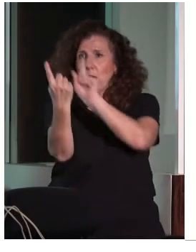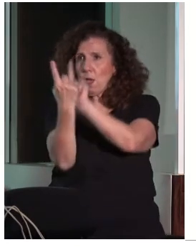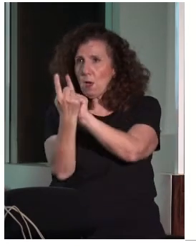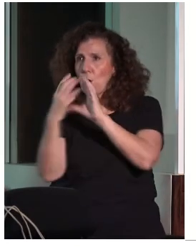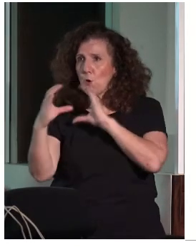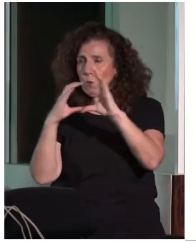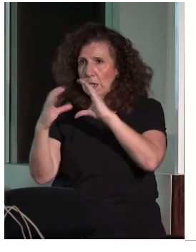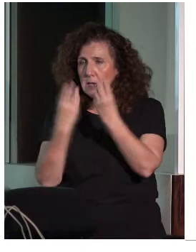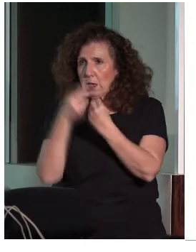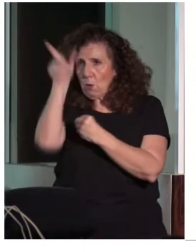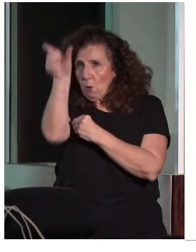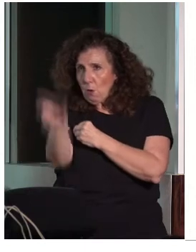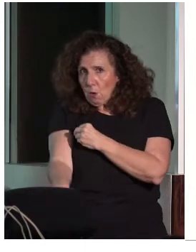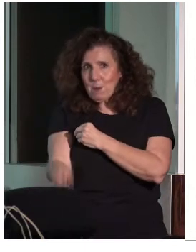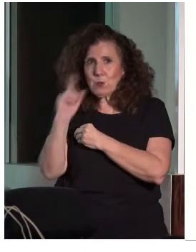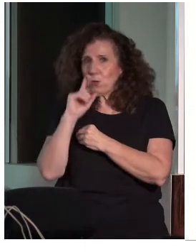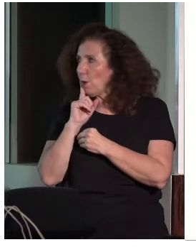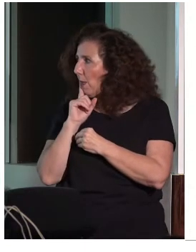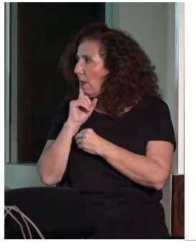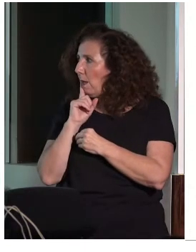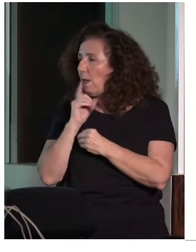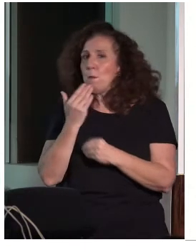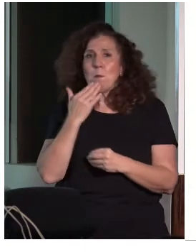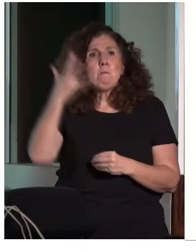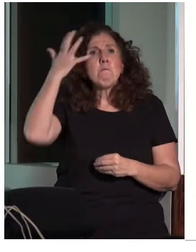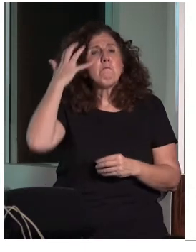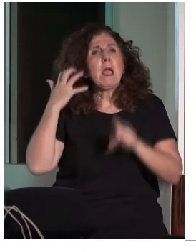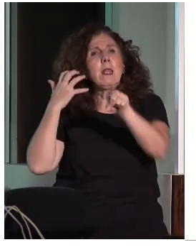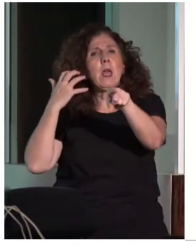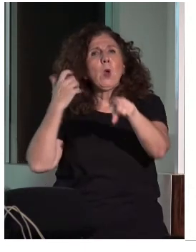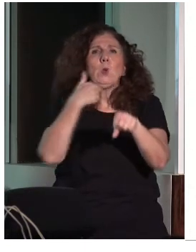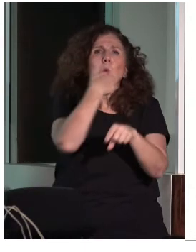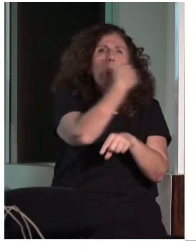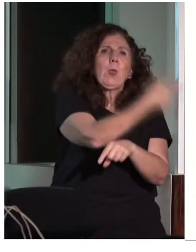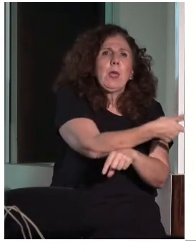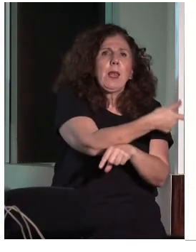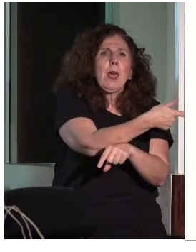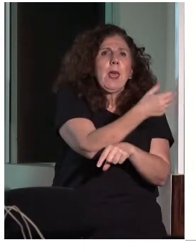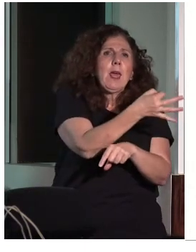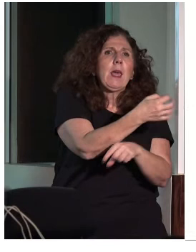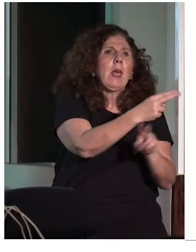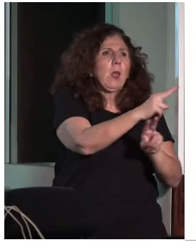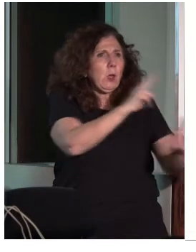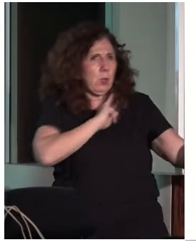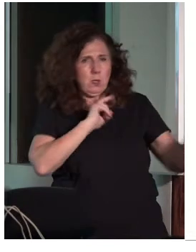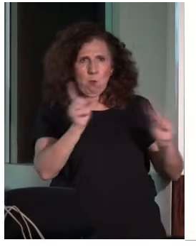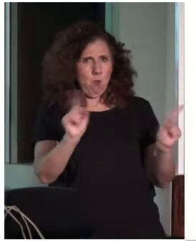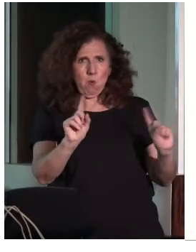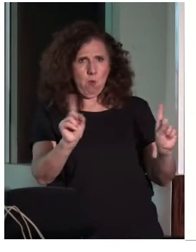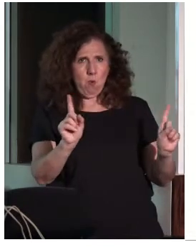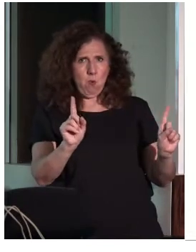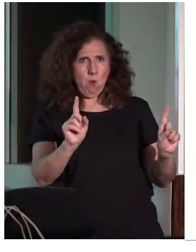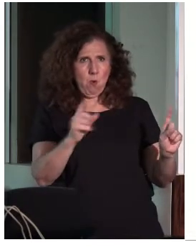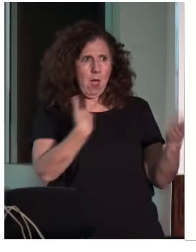frases como, Maire, dile, explícale, que te conteste… No, no, es que no estamos